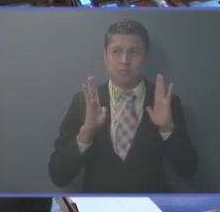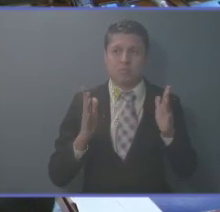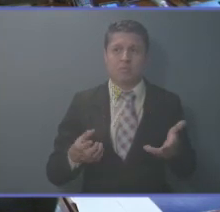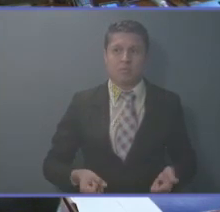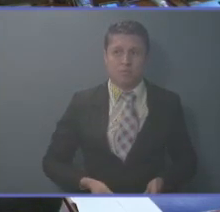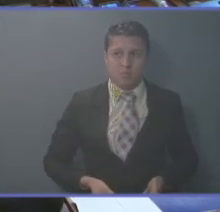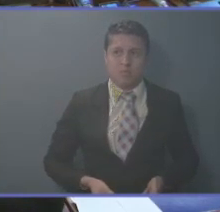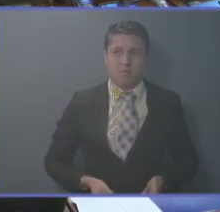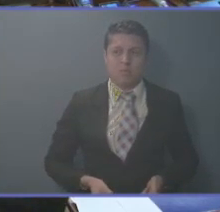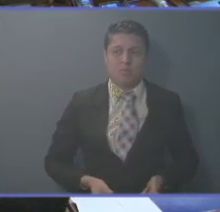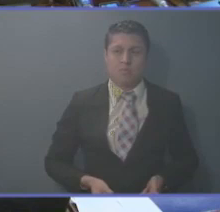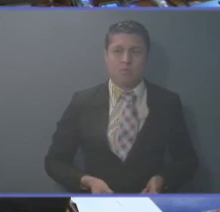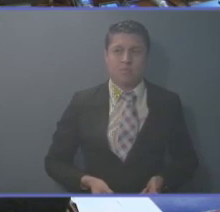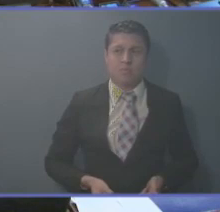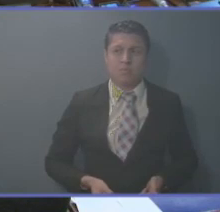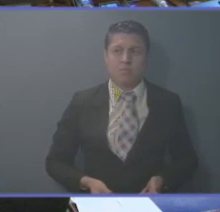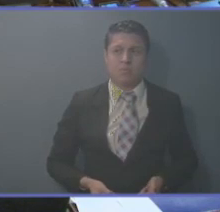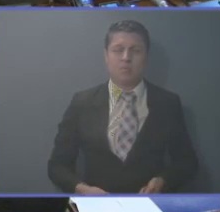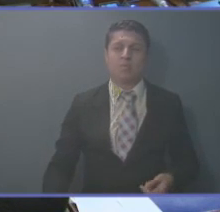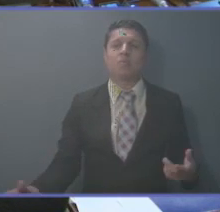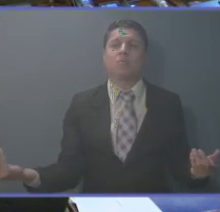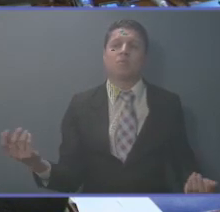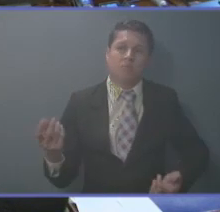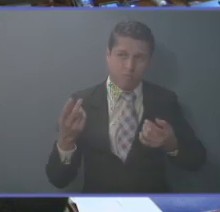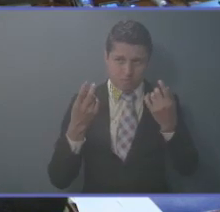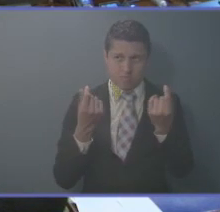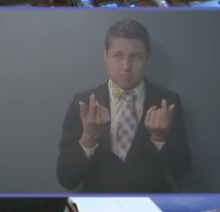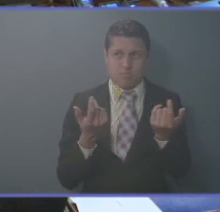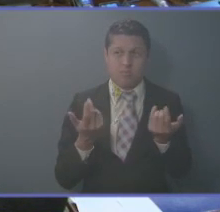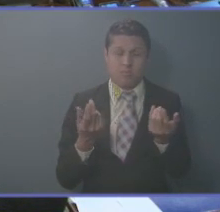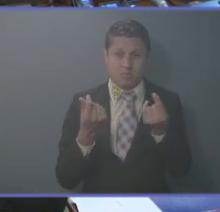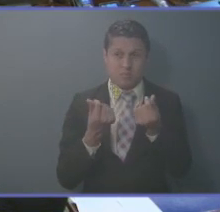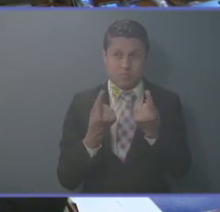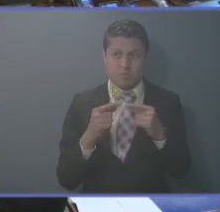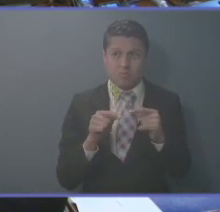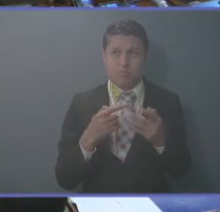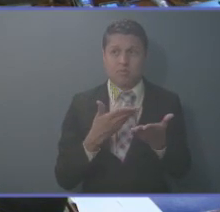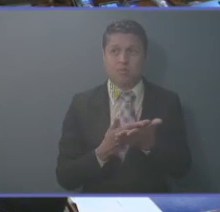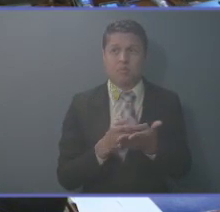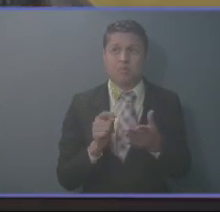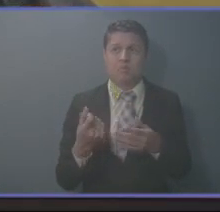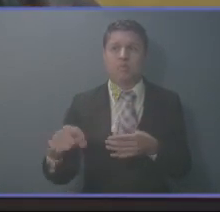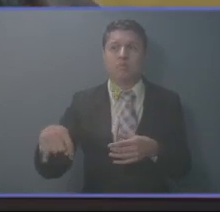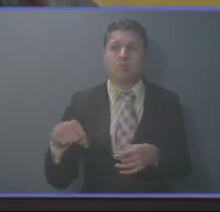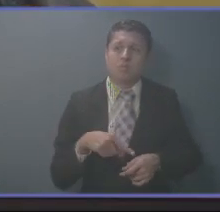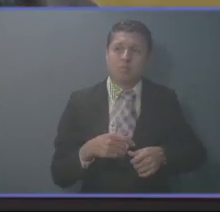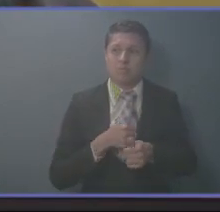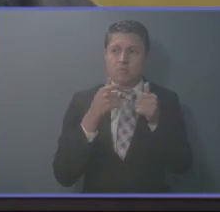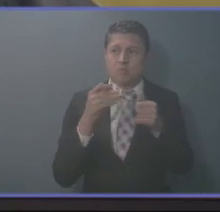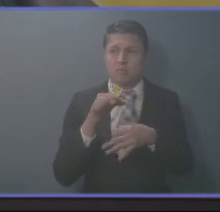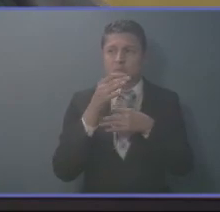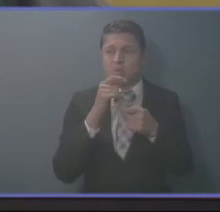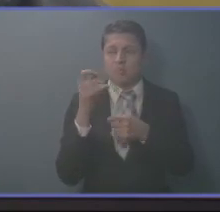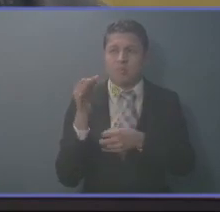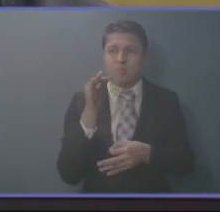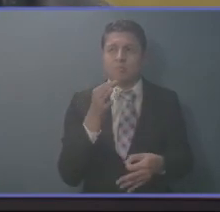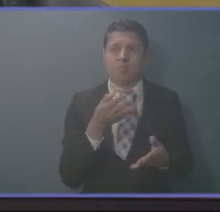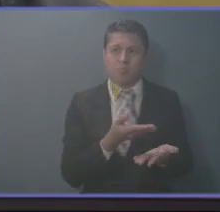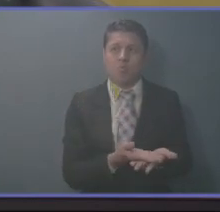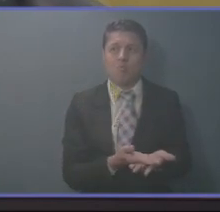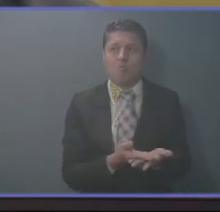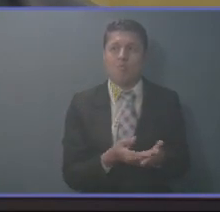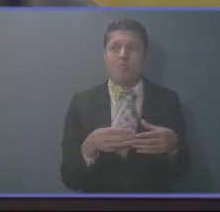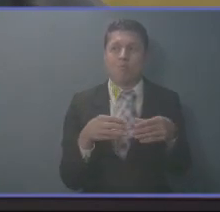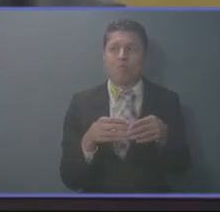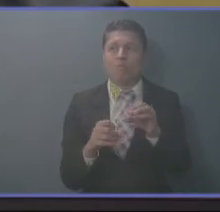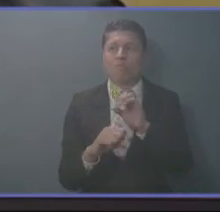a hacer una inversión en este sentido. Yo introduje ahora en la mañana una pieza de correspondencia para un